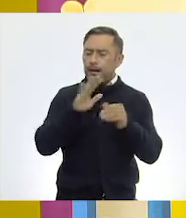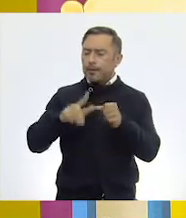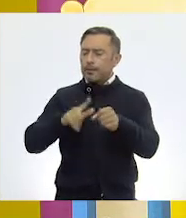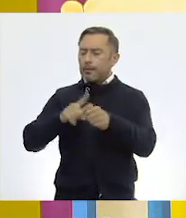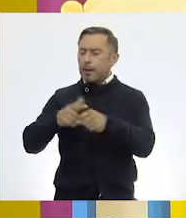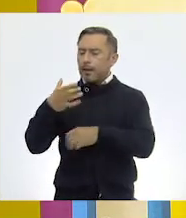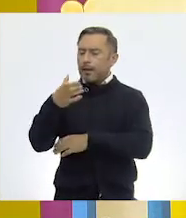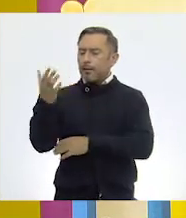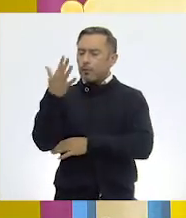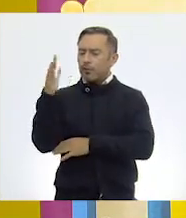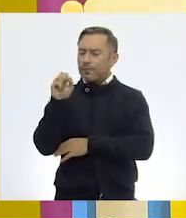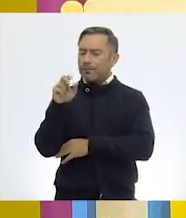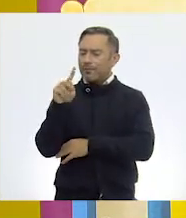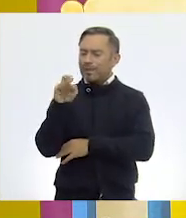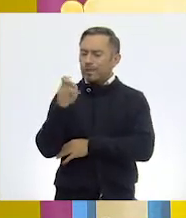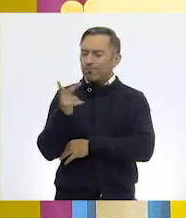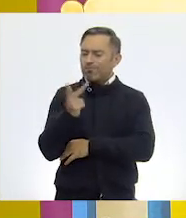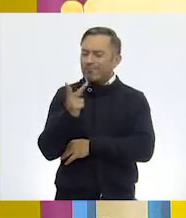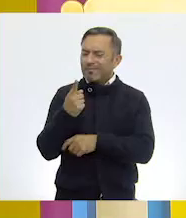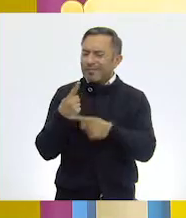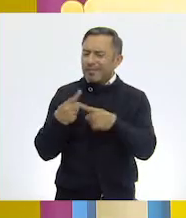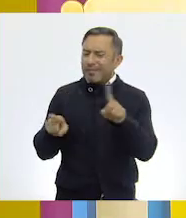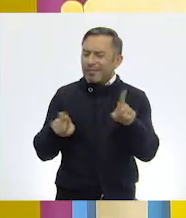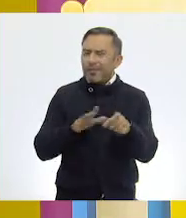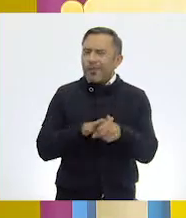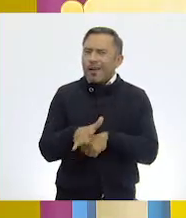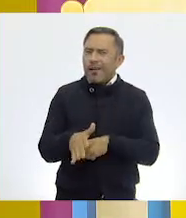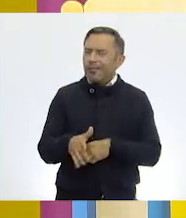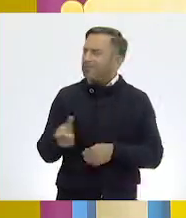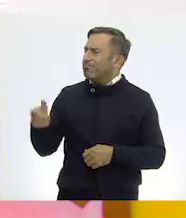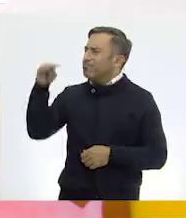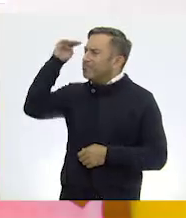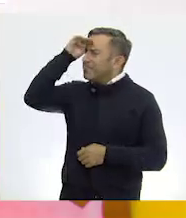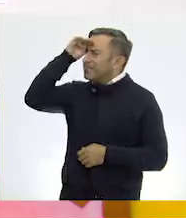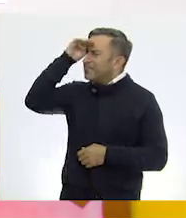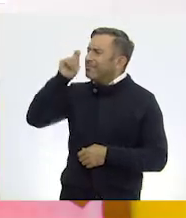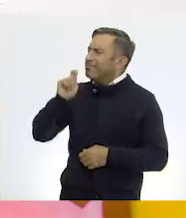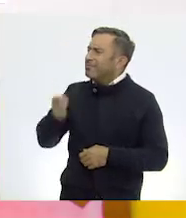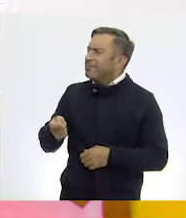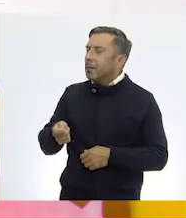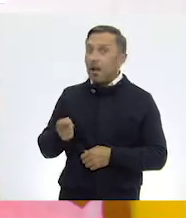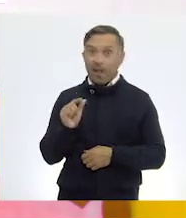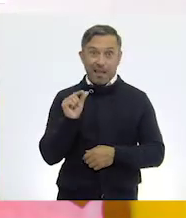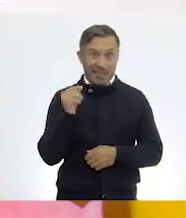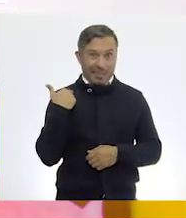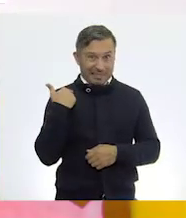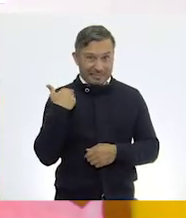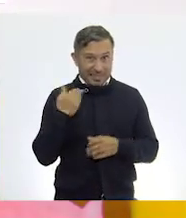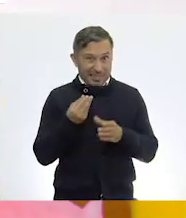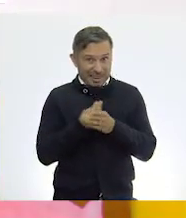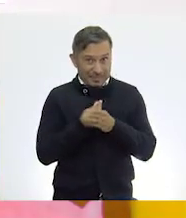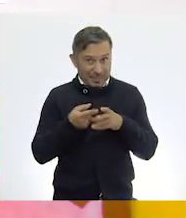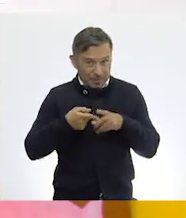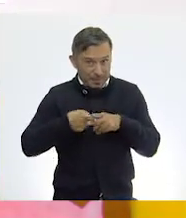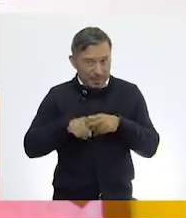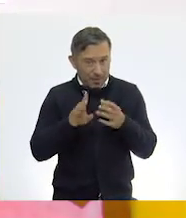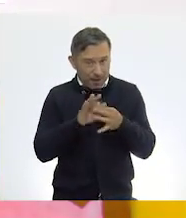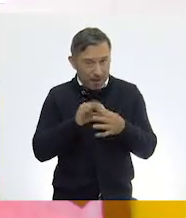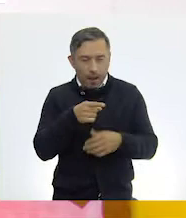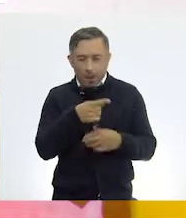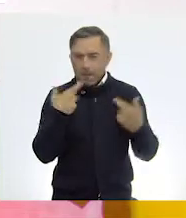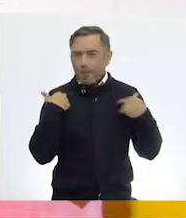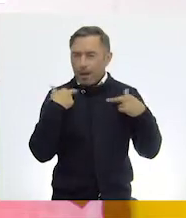¿Ustedes qué dicen? ¿Tú qué dices, Ale? Yo recuerdo que al principio de la clase la maestra Lenny nos explicó que los animales